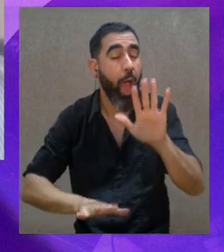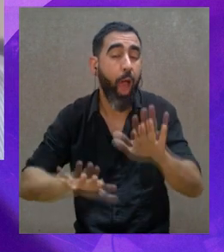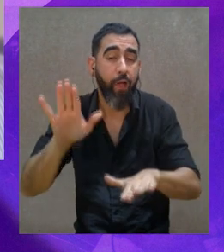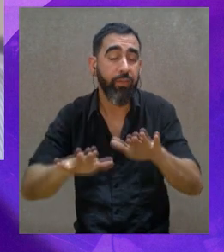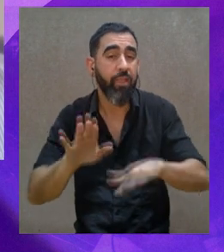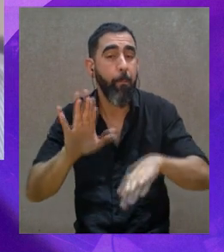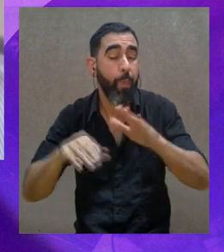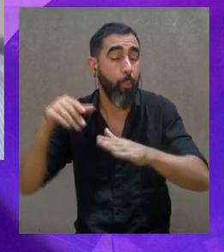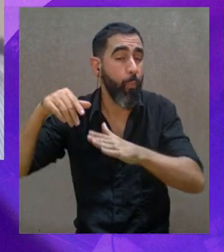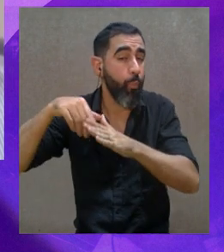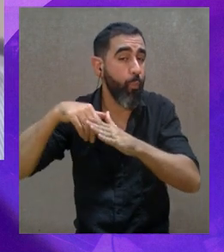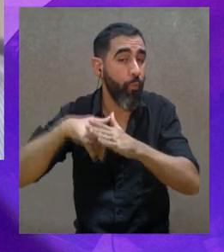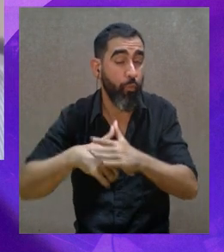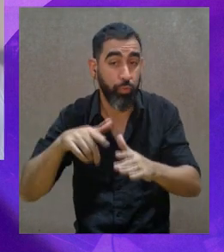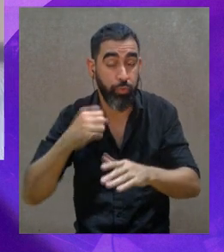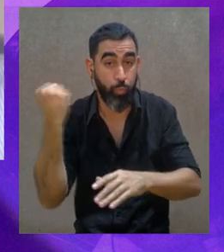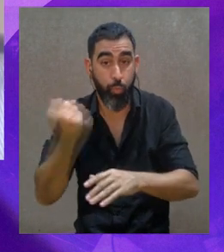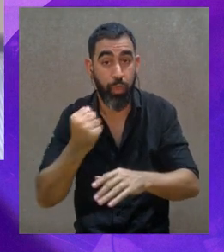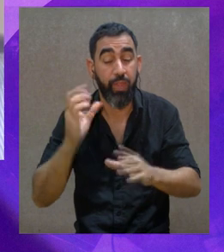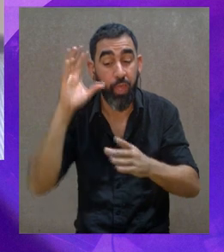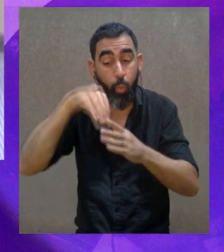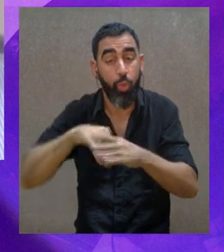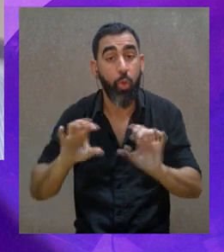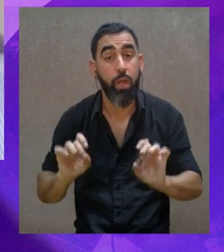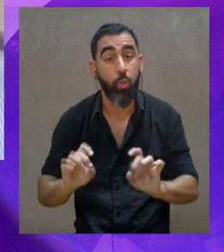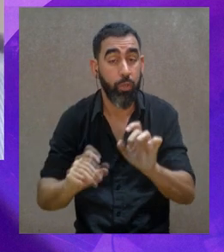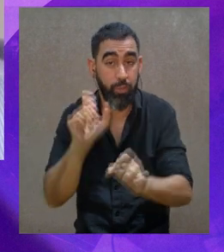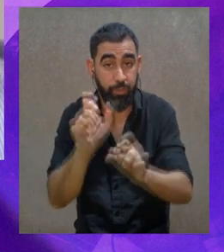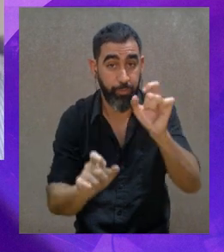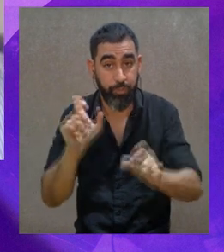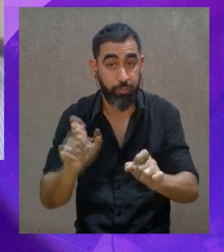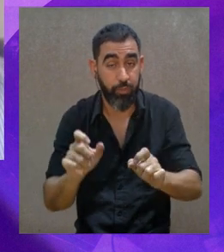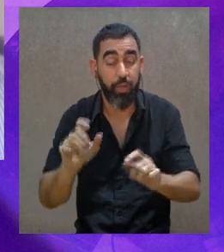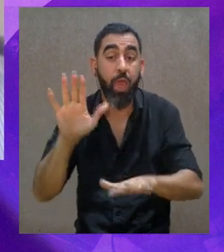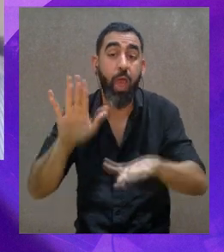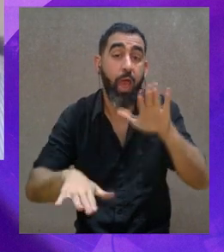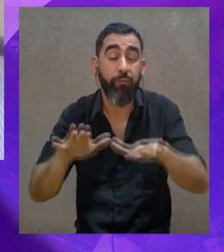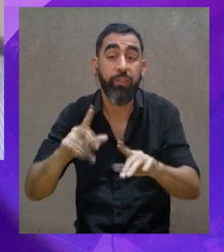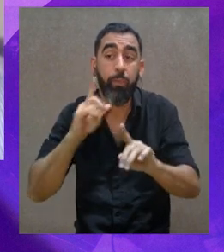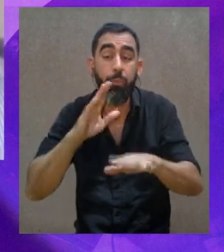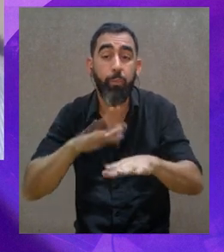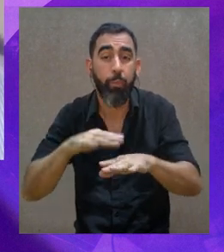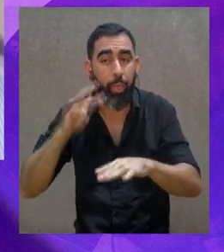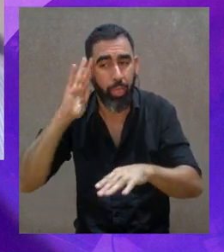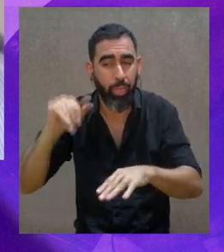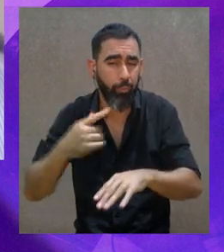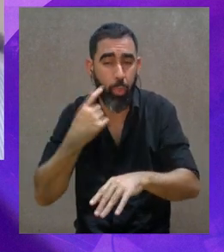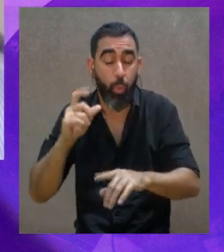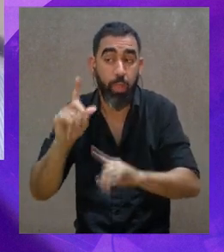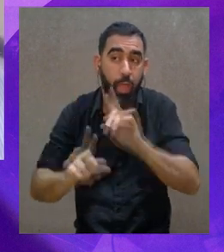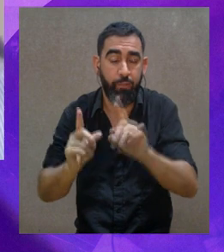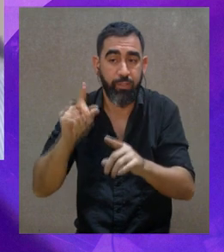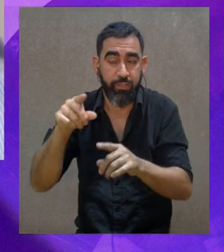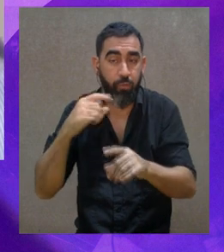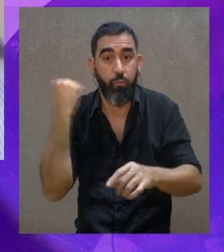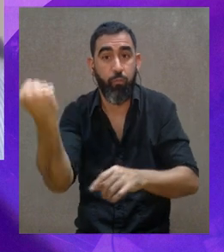lo más profundo, lo más primario es lo que está en nuestra naturaleza y tendemos por momentos como a ignorar algo